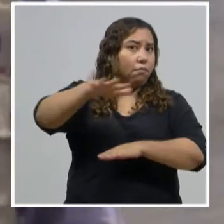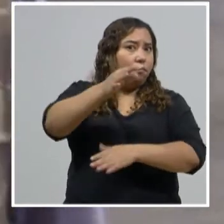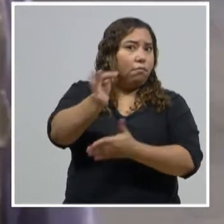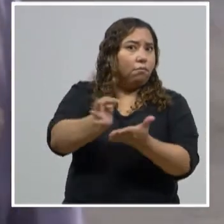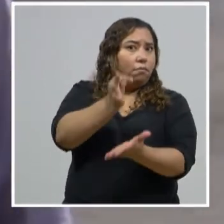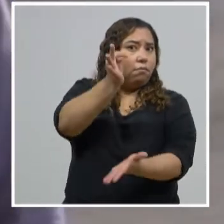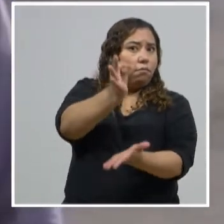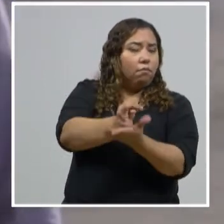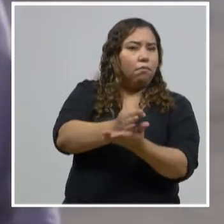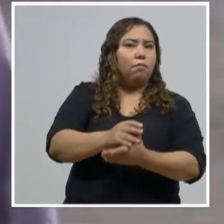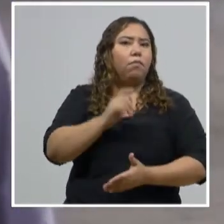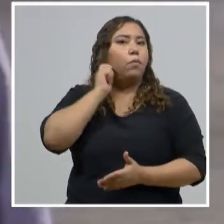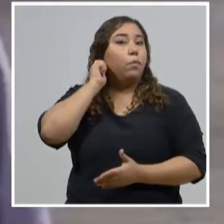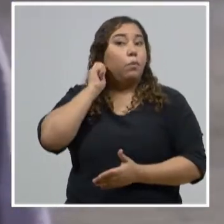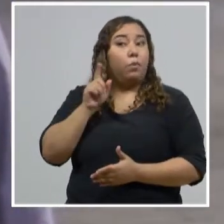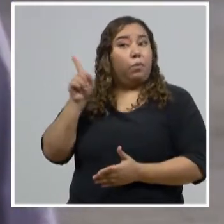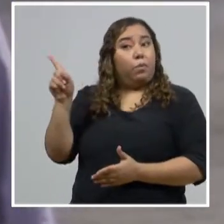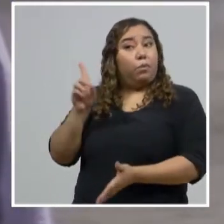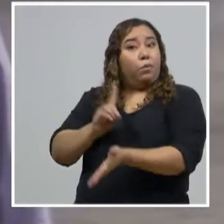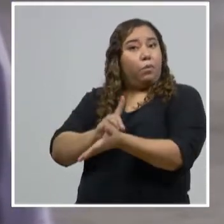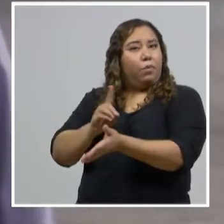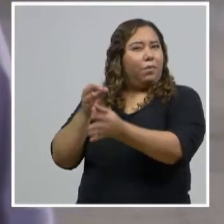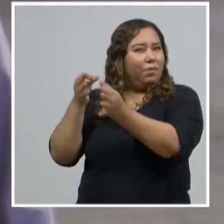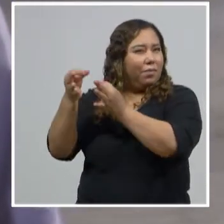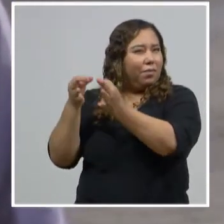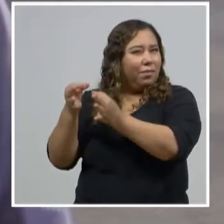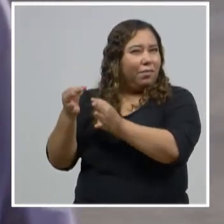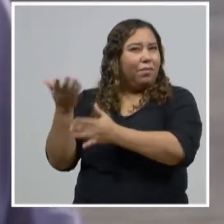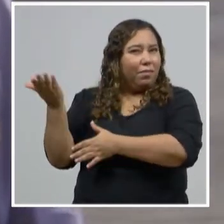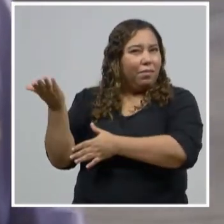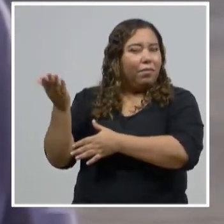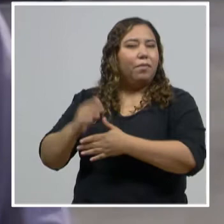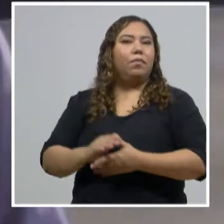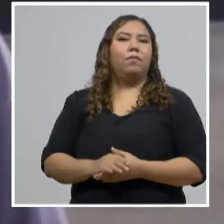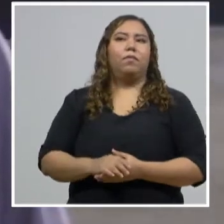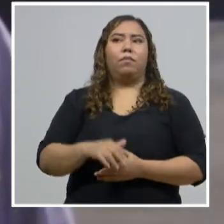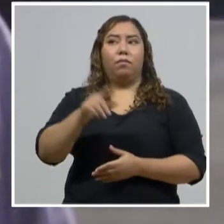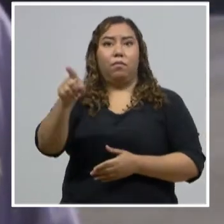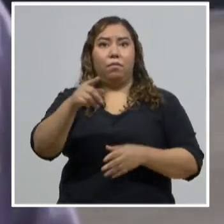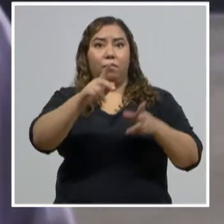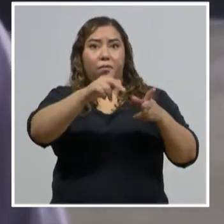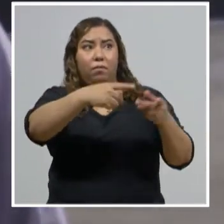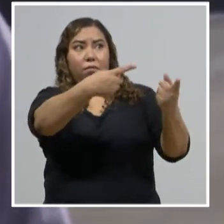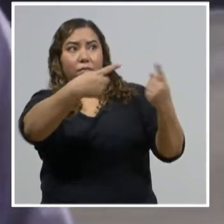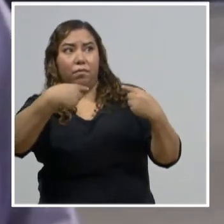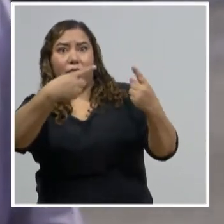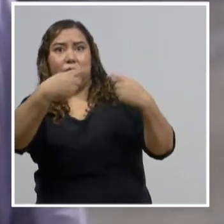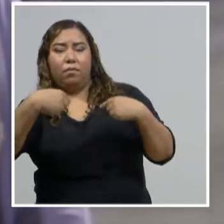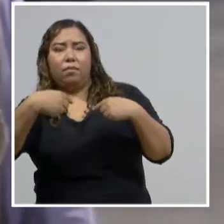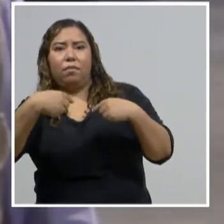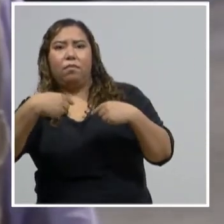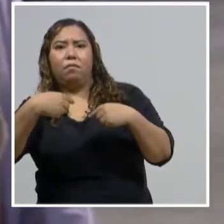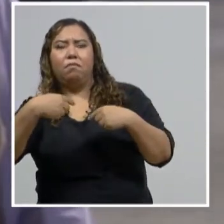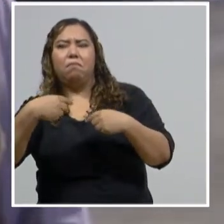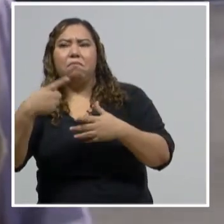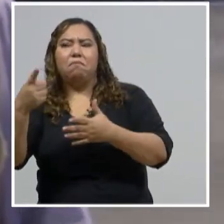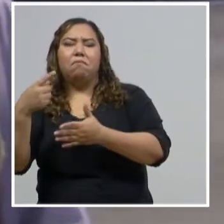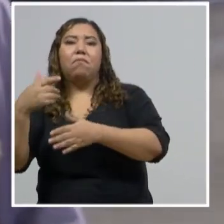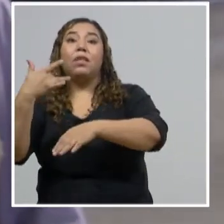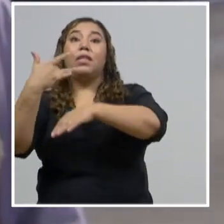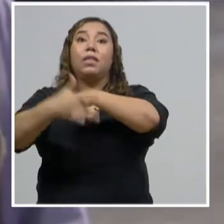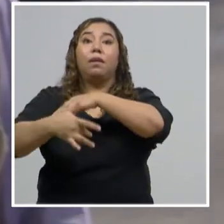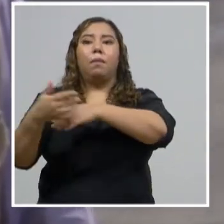la doctora Yolani, un diagnóstico precoz, un tratamiento precoz. Así evitamos las complicaciones, aumentamos el ingreso hospitalario, y por ahí también